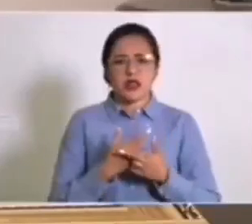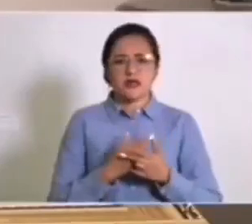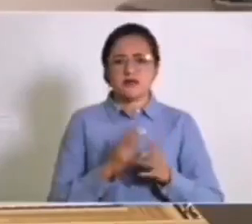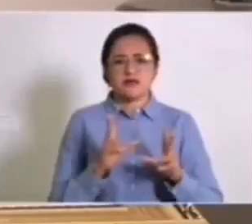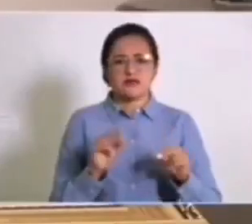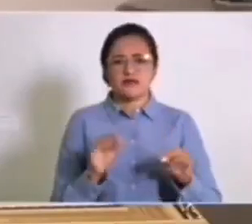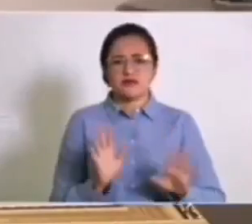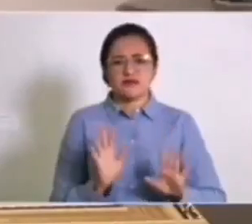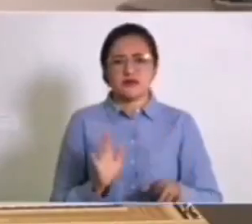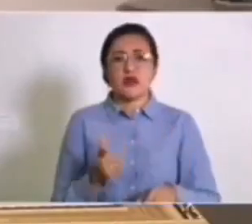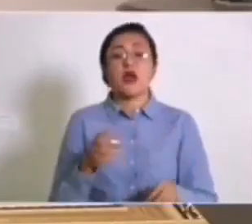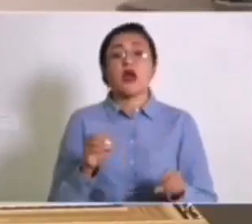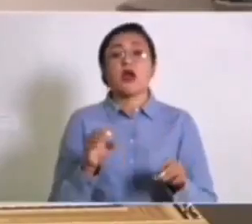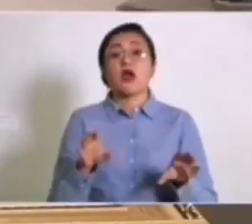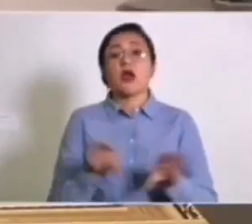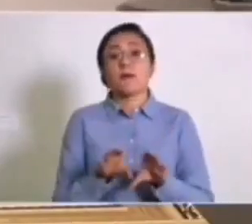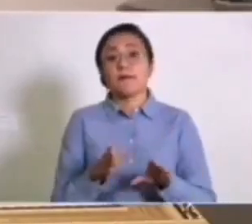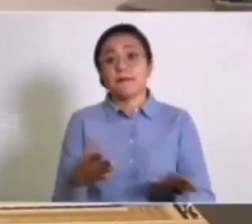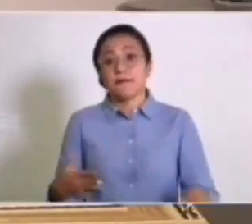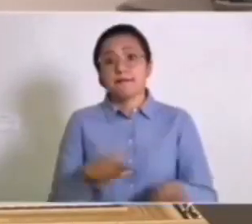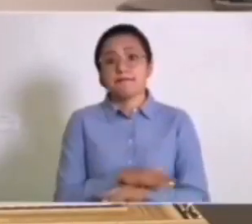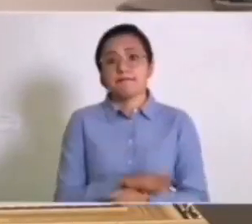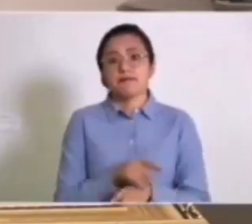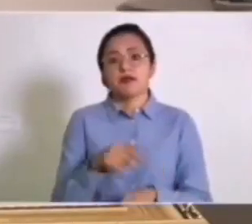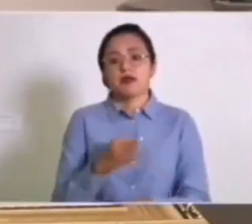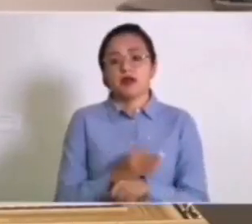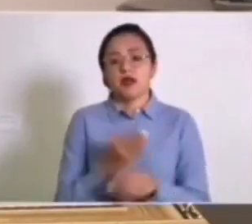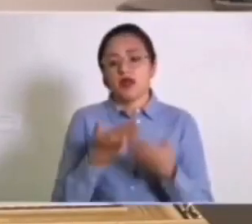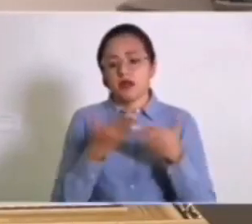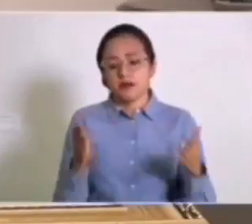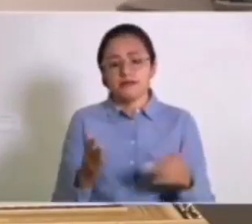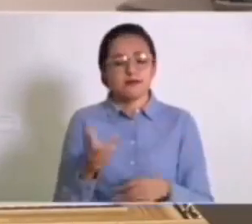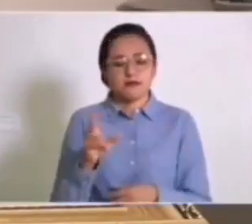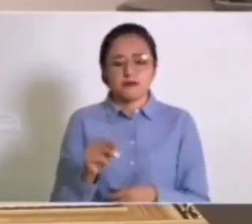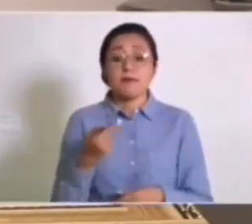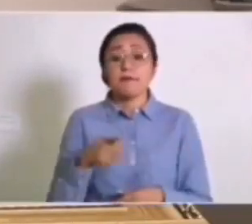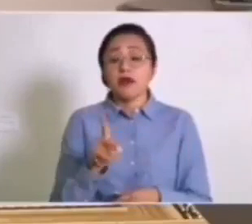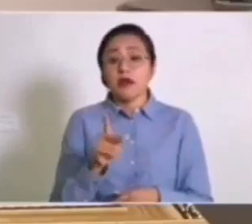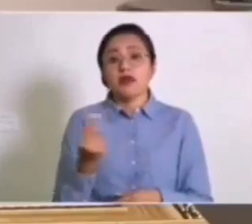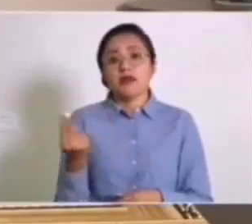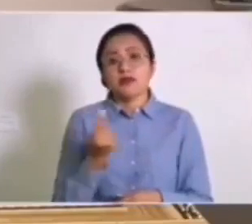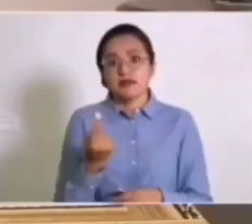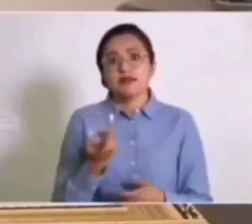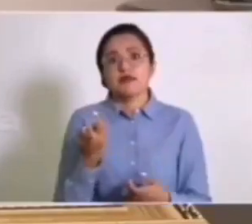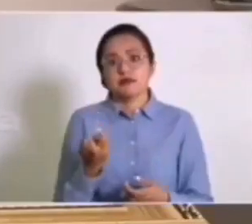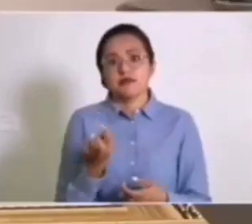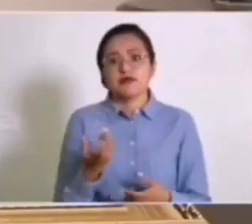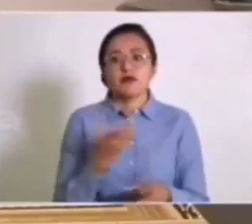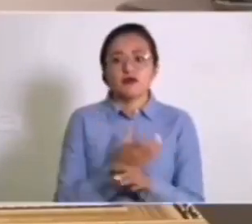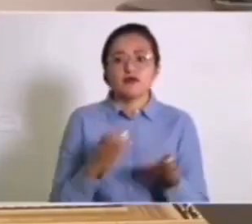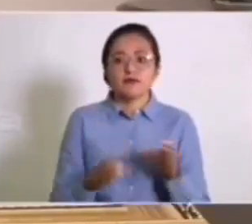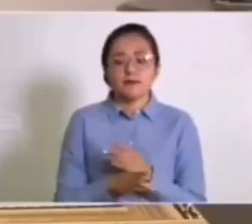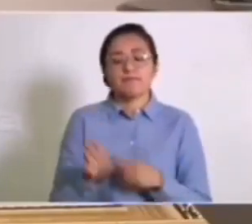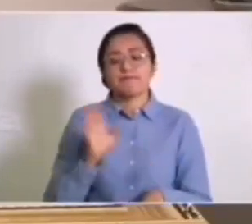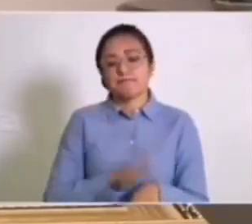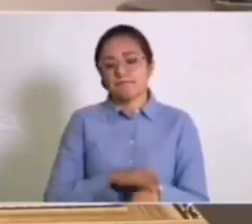Nosotros a cambiar nuestra posición de apertura, pero tenemos que ser rígidos en cosas.